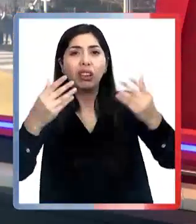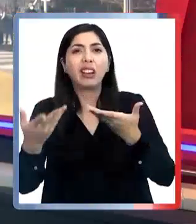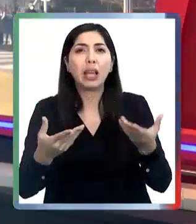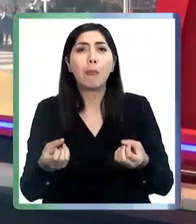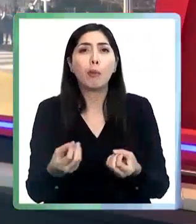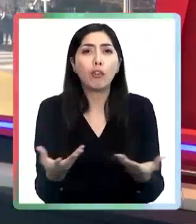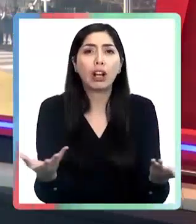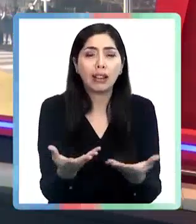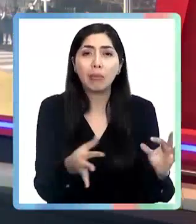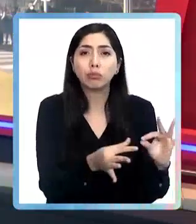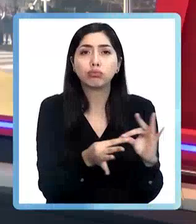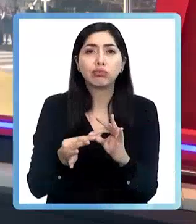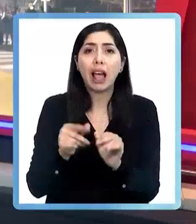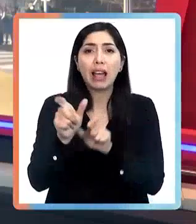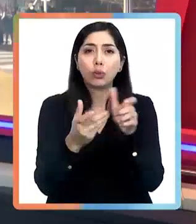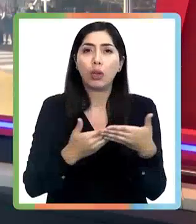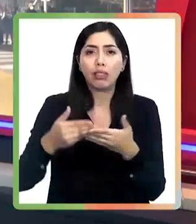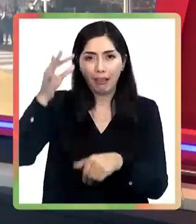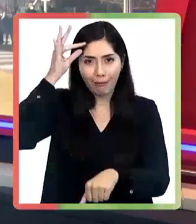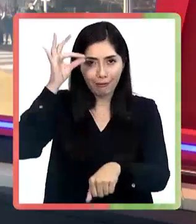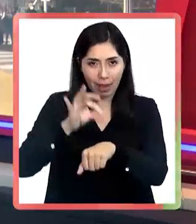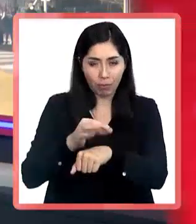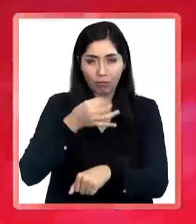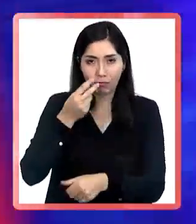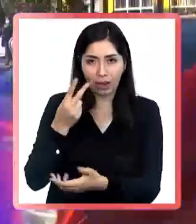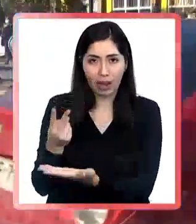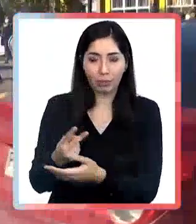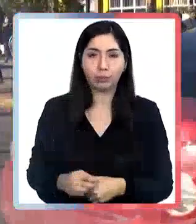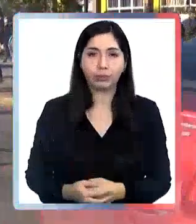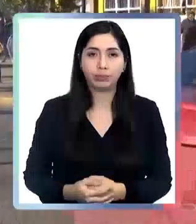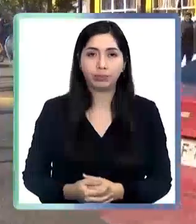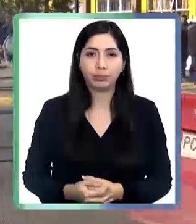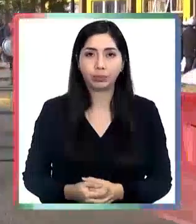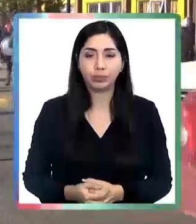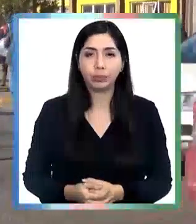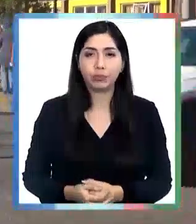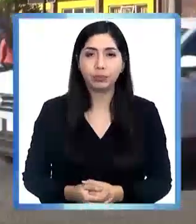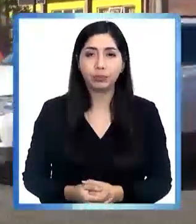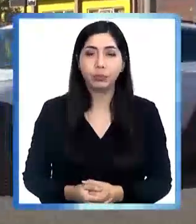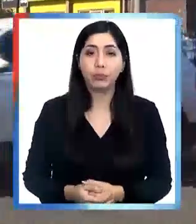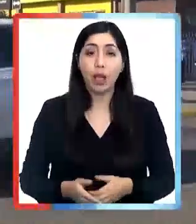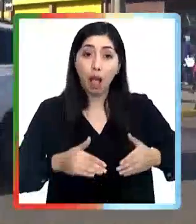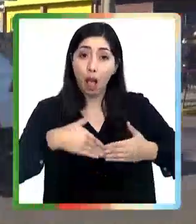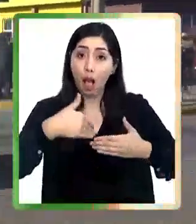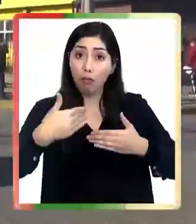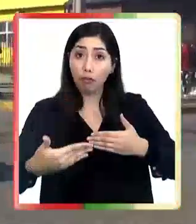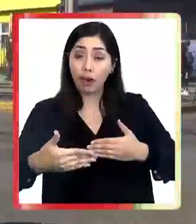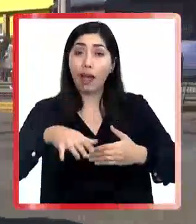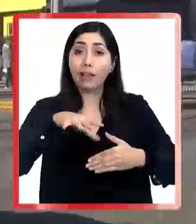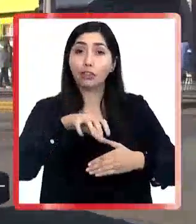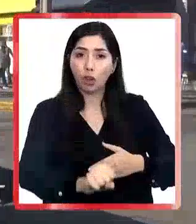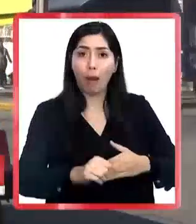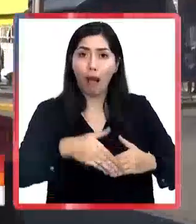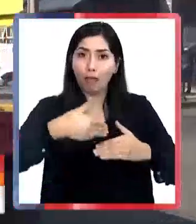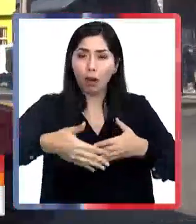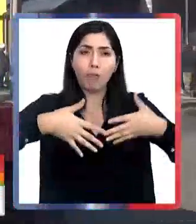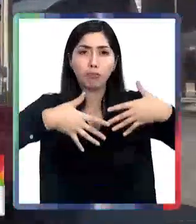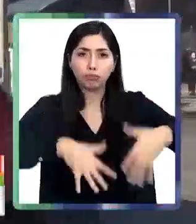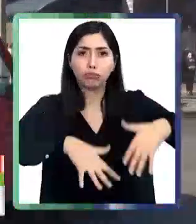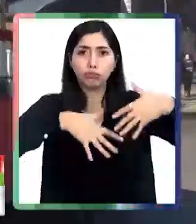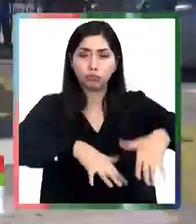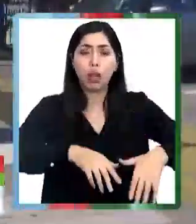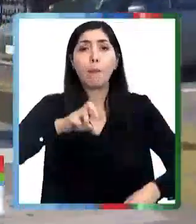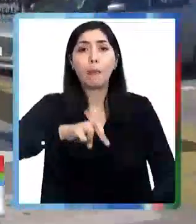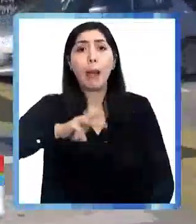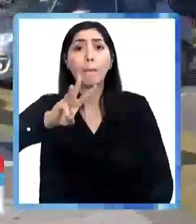enfermen. Vértice Televisión nos cuenta más. Con una manifestación en las afueras y una toma simbólica, los apoderados de